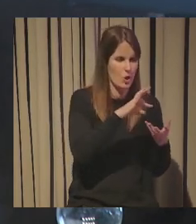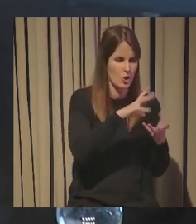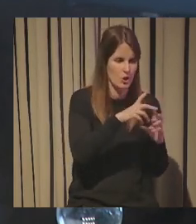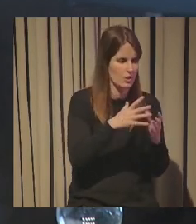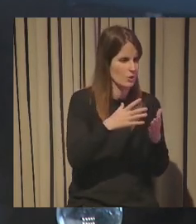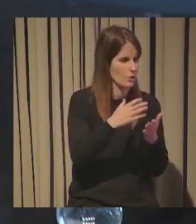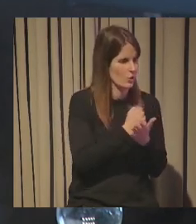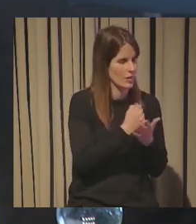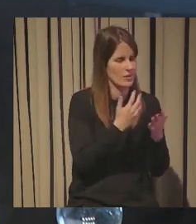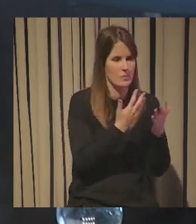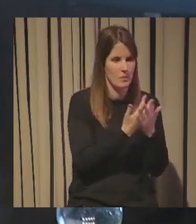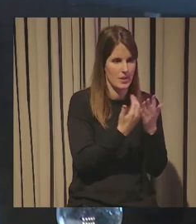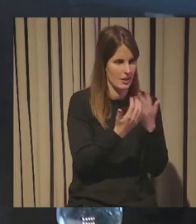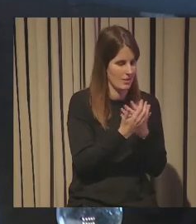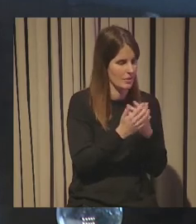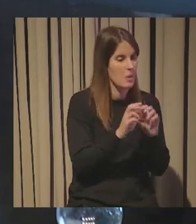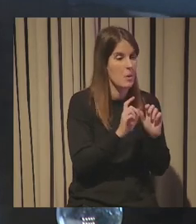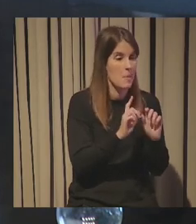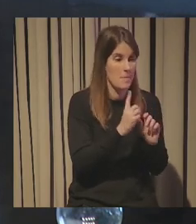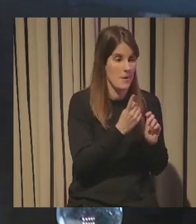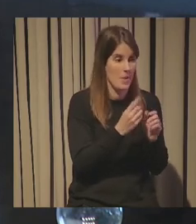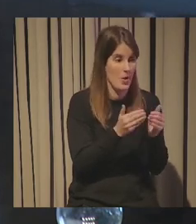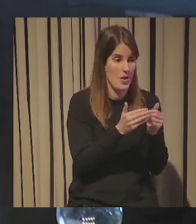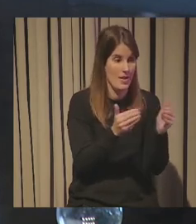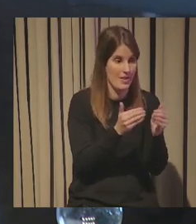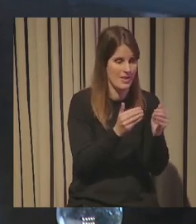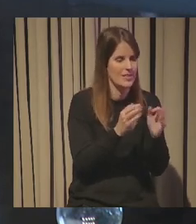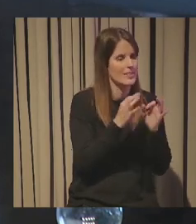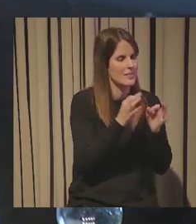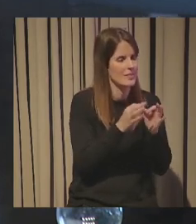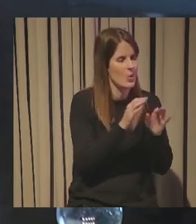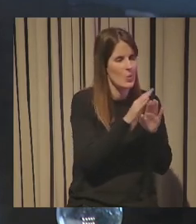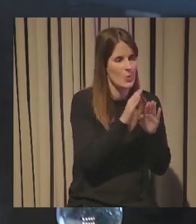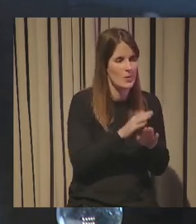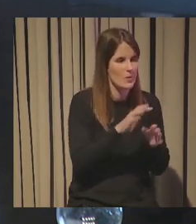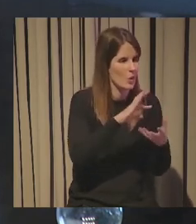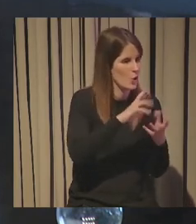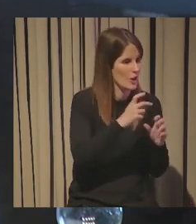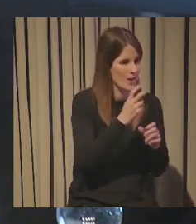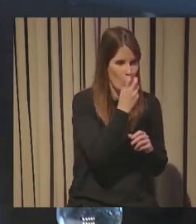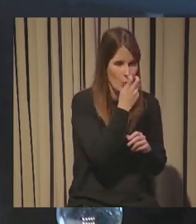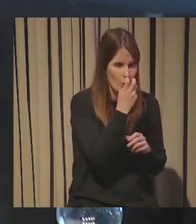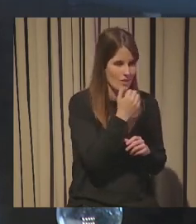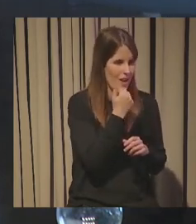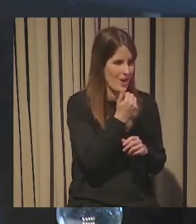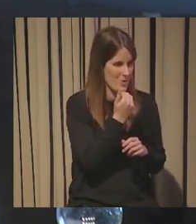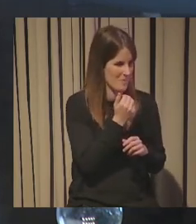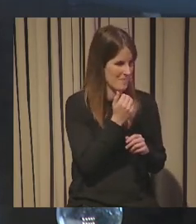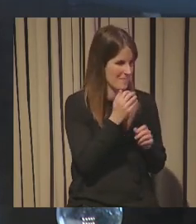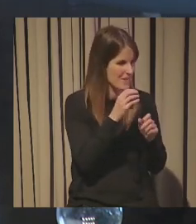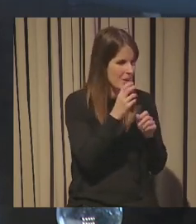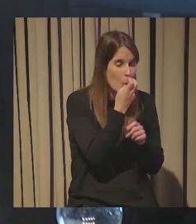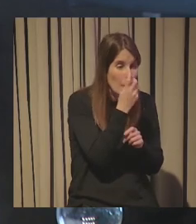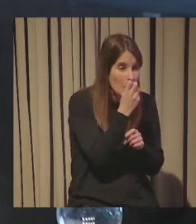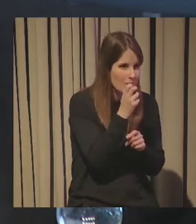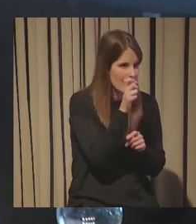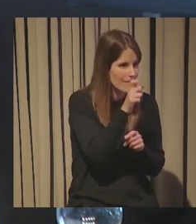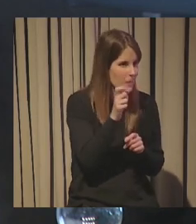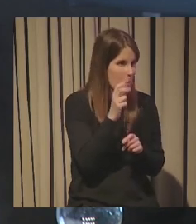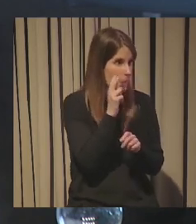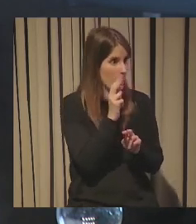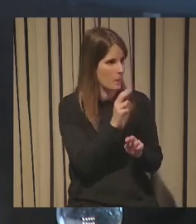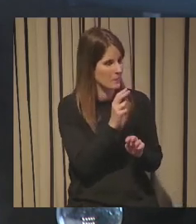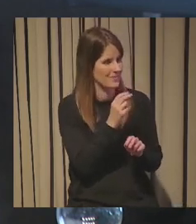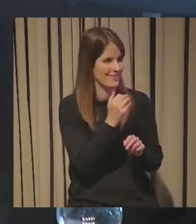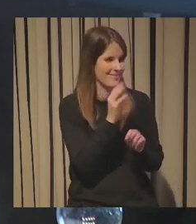el coming up el avance la portada acaban con una noticia curiosa de algo para ayudar a la sociedad a